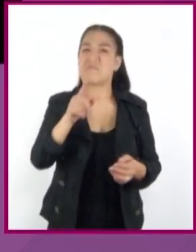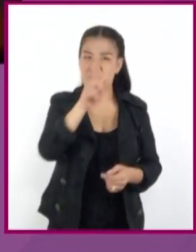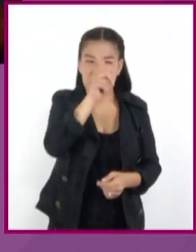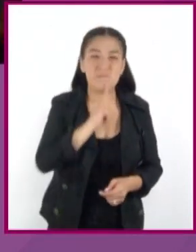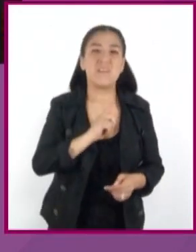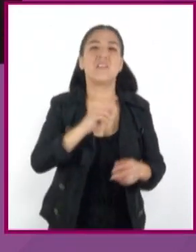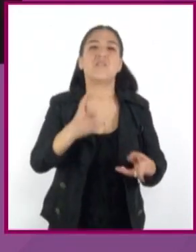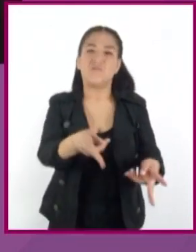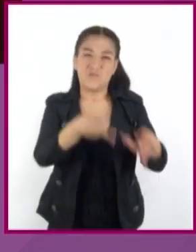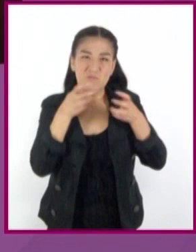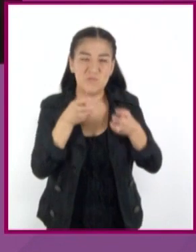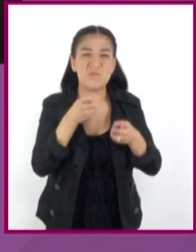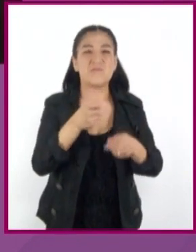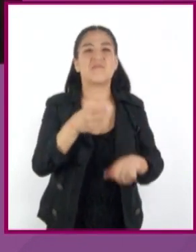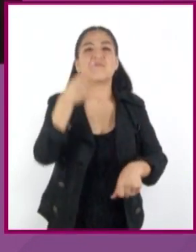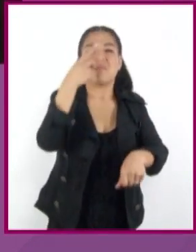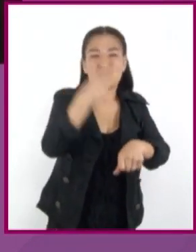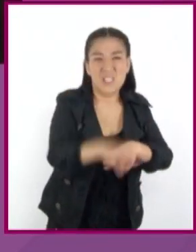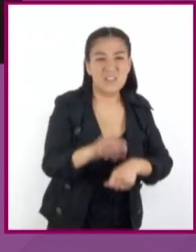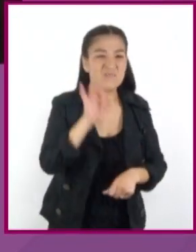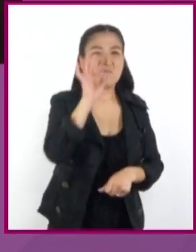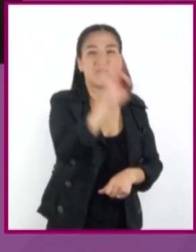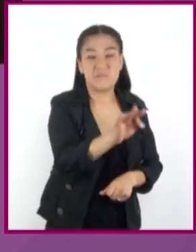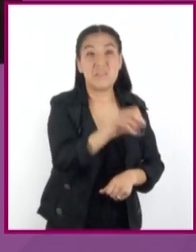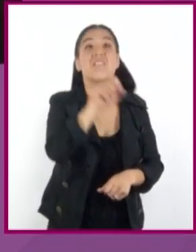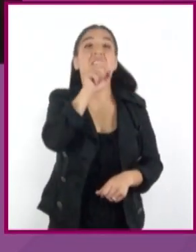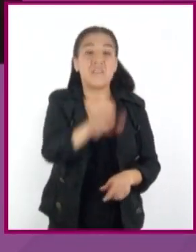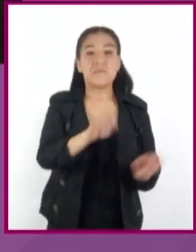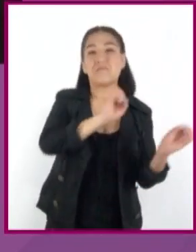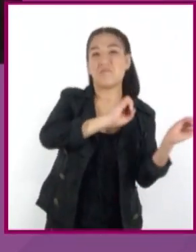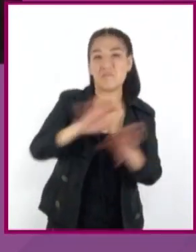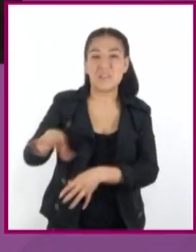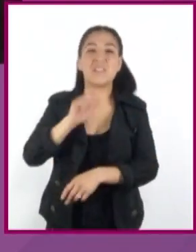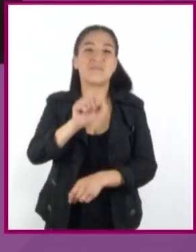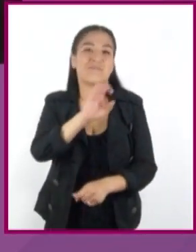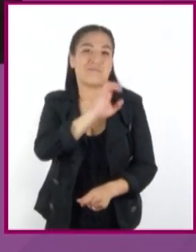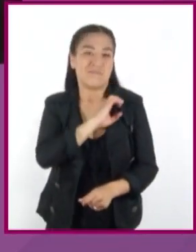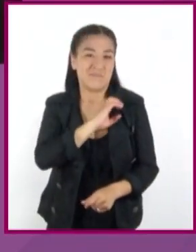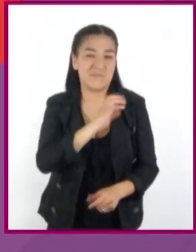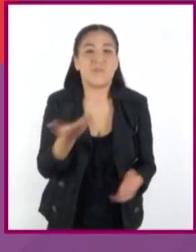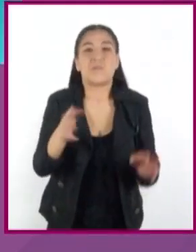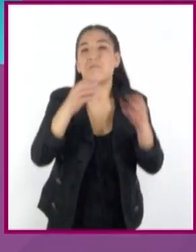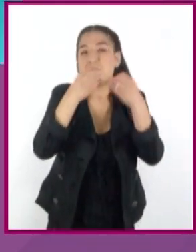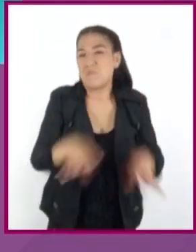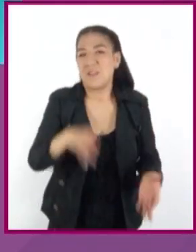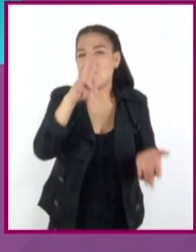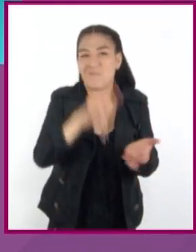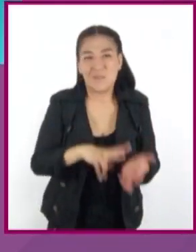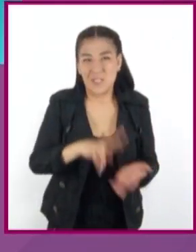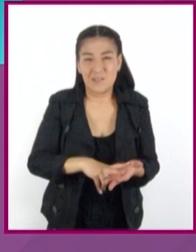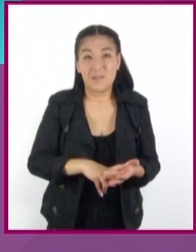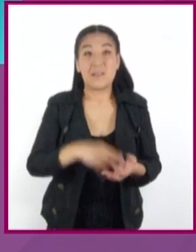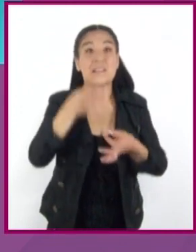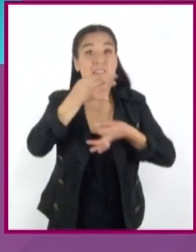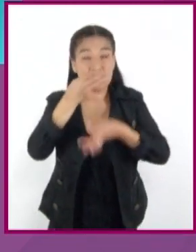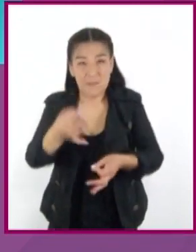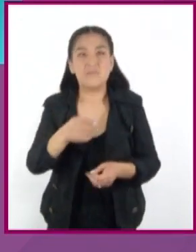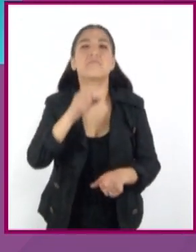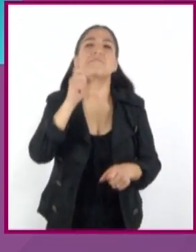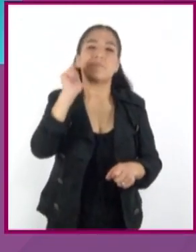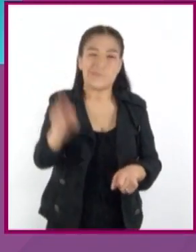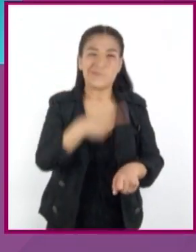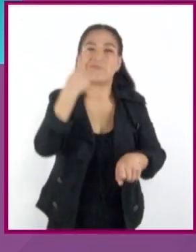robar, lastimar y hasta abandonar a sus seres queridos, es decir, pierde sus valores. Una adicción es una enfermedad